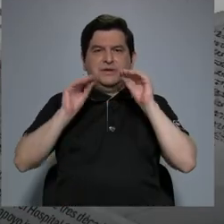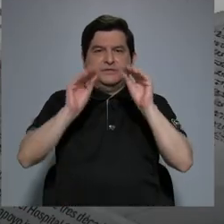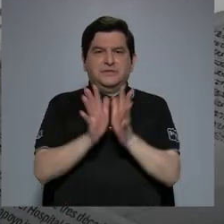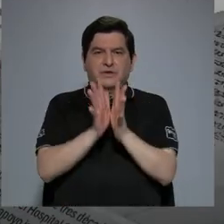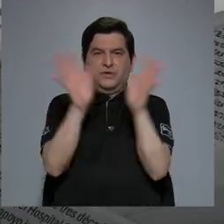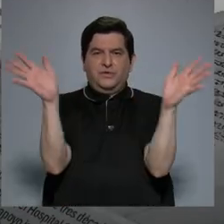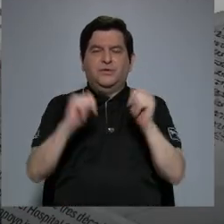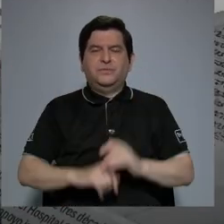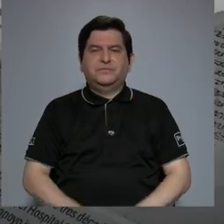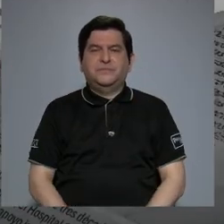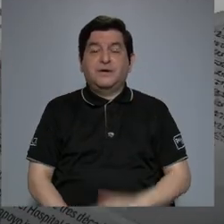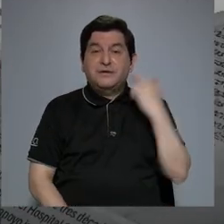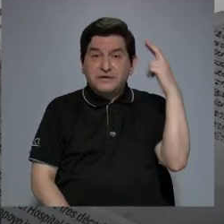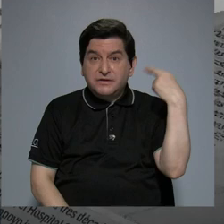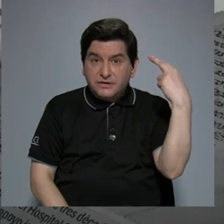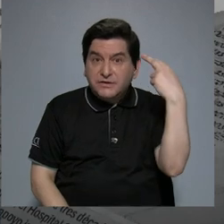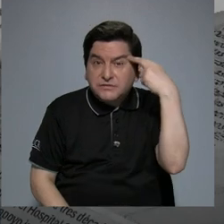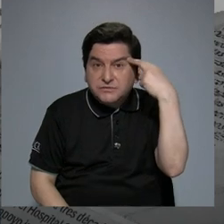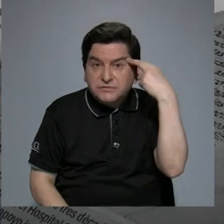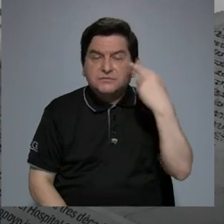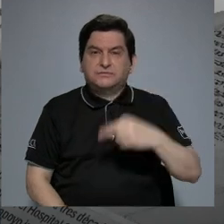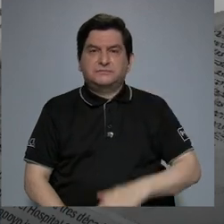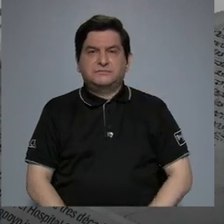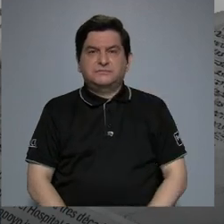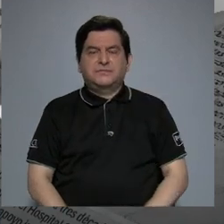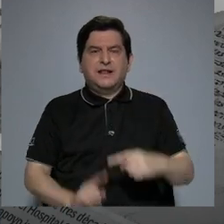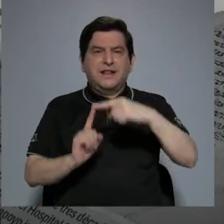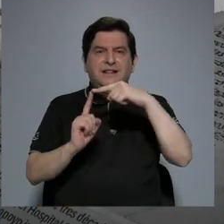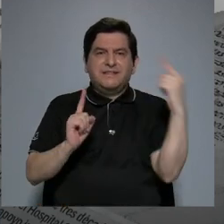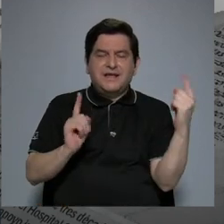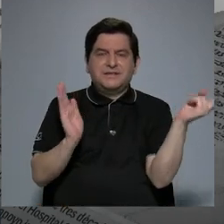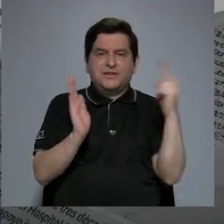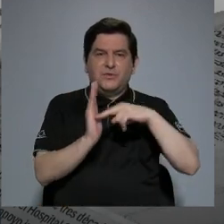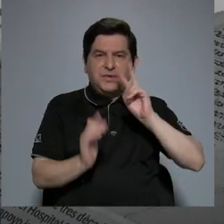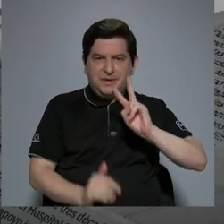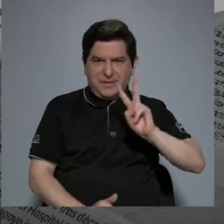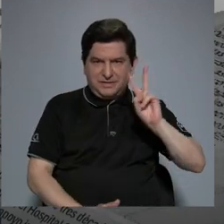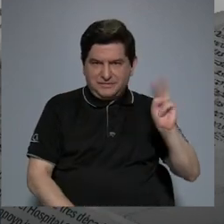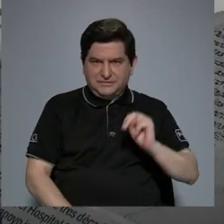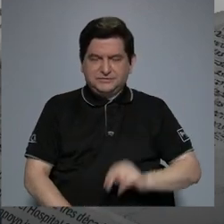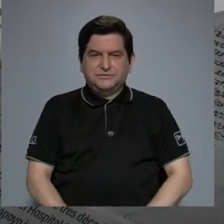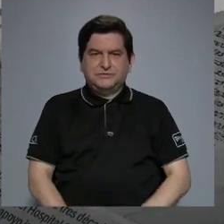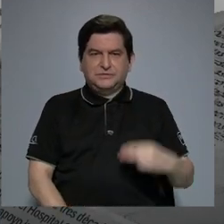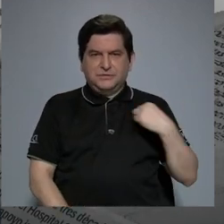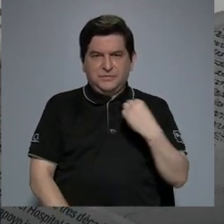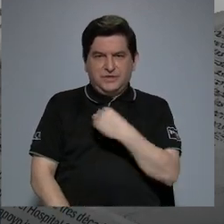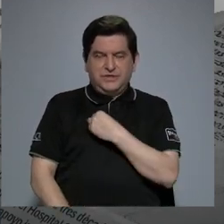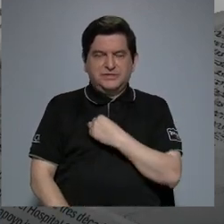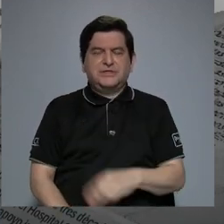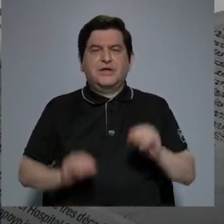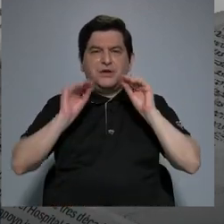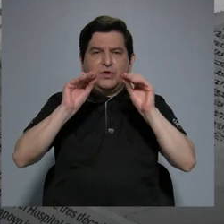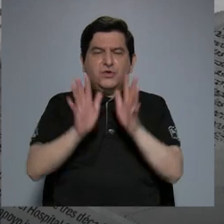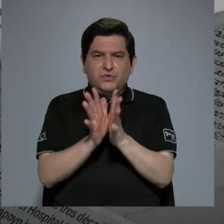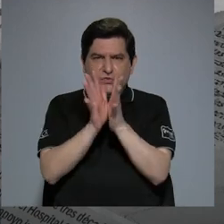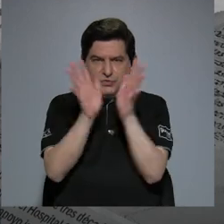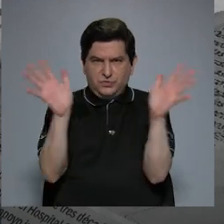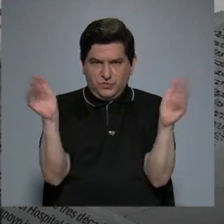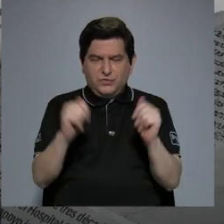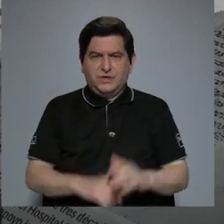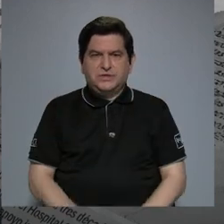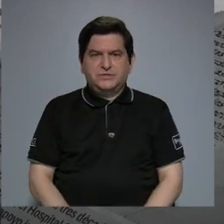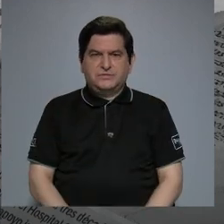Pública a raíz de que desde el 2022 el Ministerio de Educación Pública